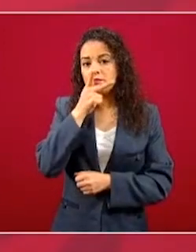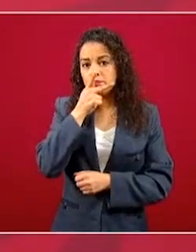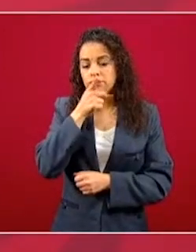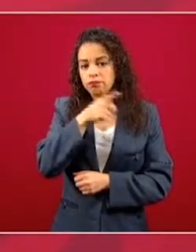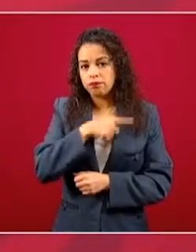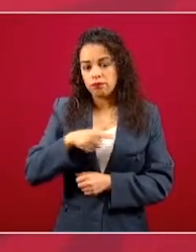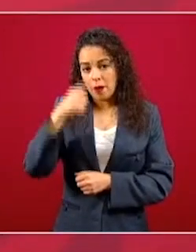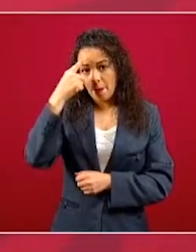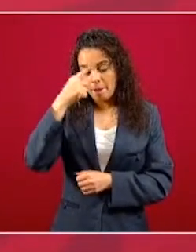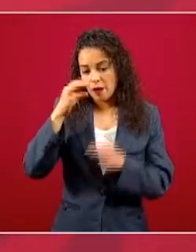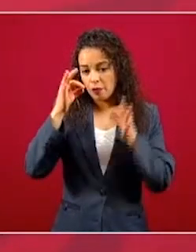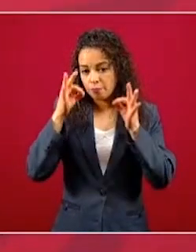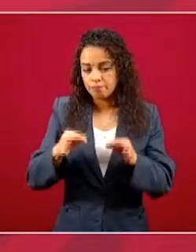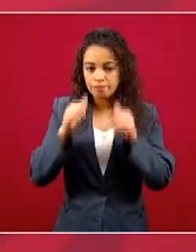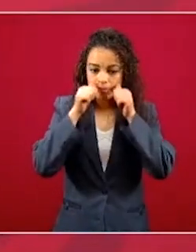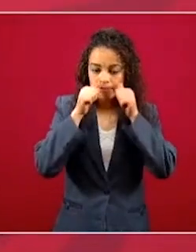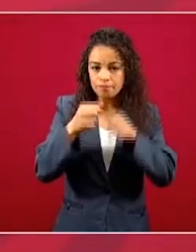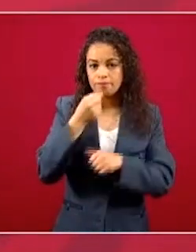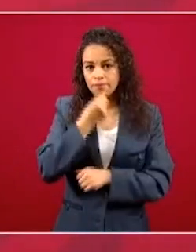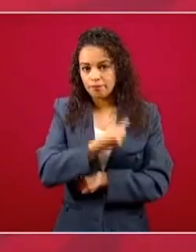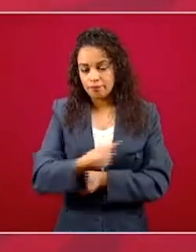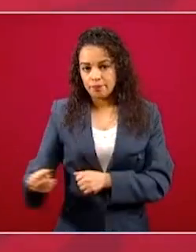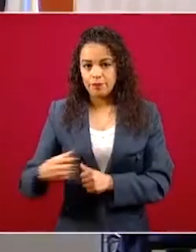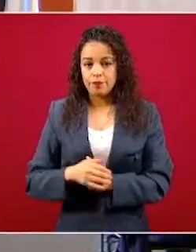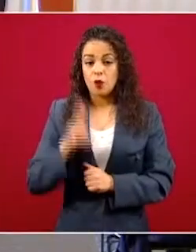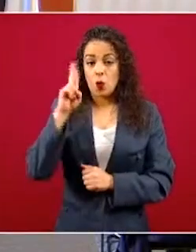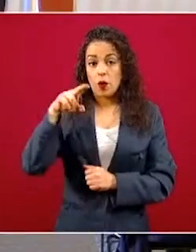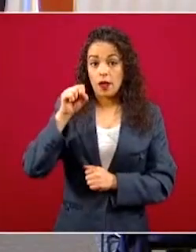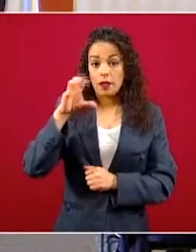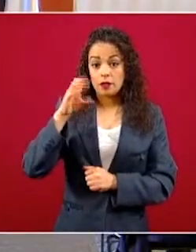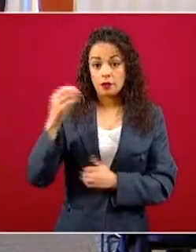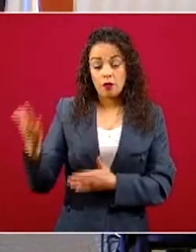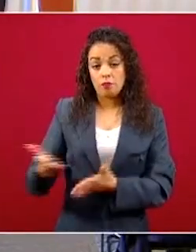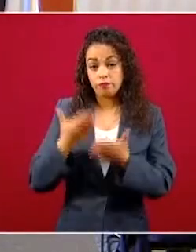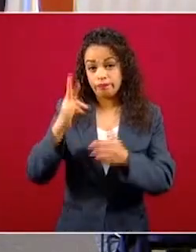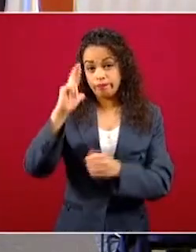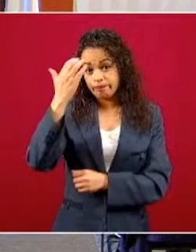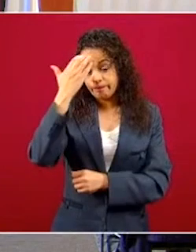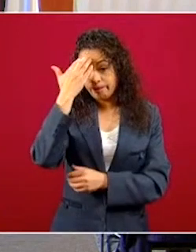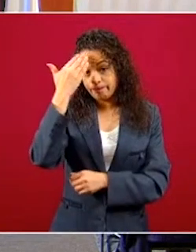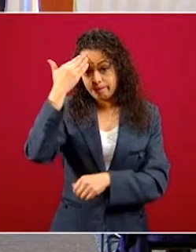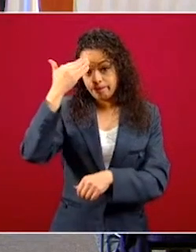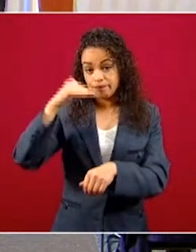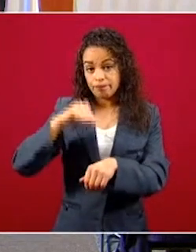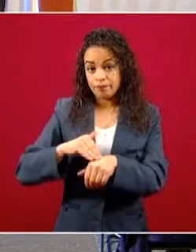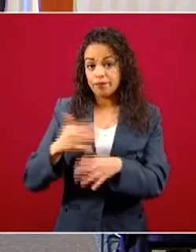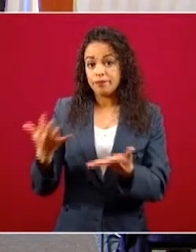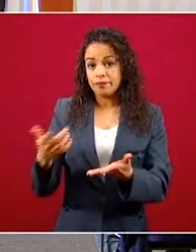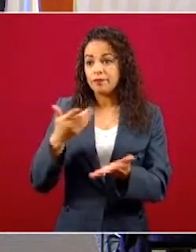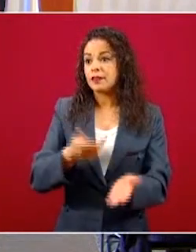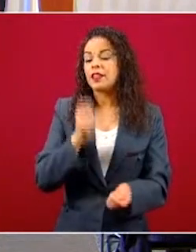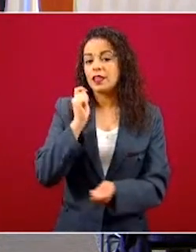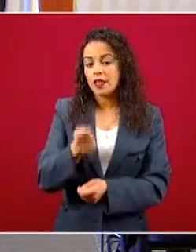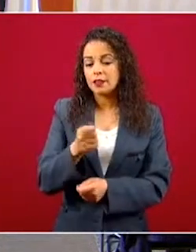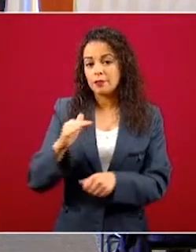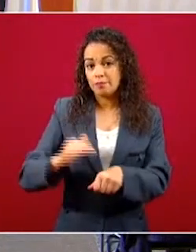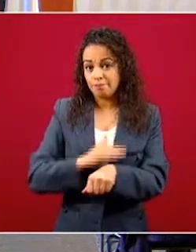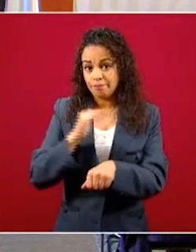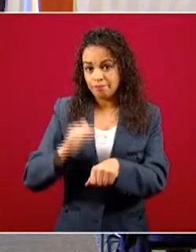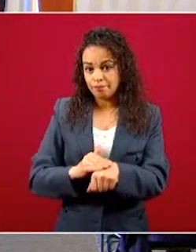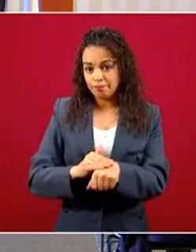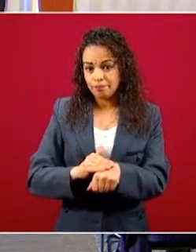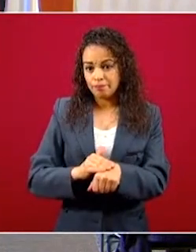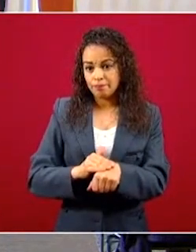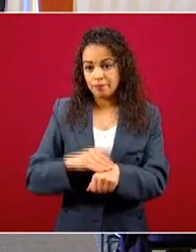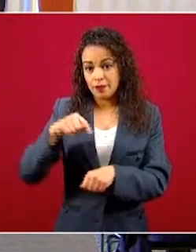La UNESCO ha hecho un reconocimiento a México y su gobierno, señor Presidente, y ha puesto como ejemplo